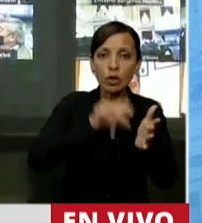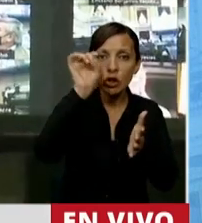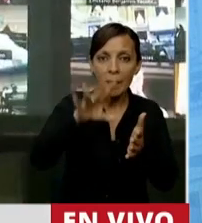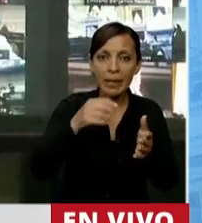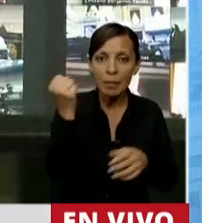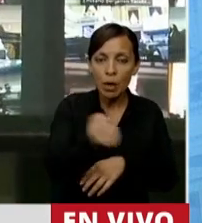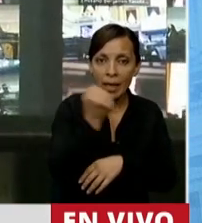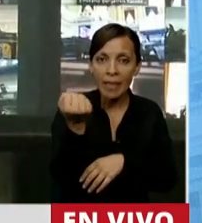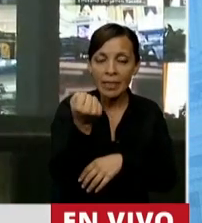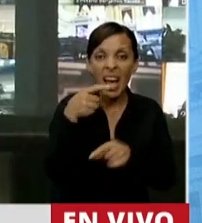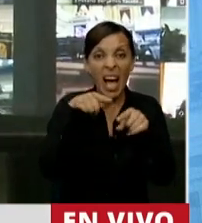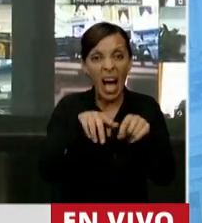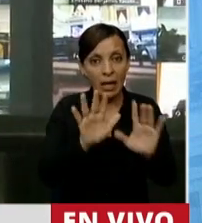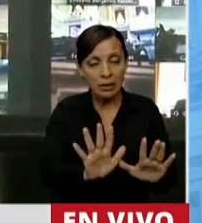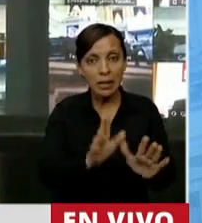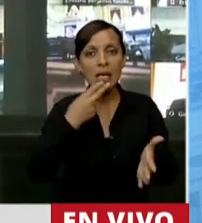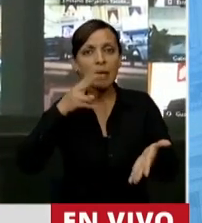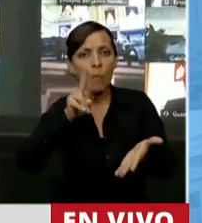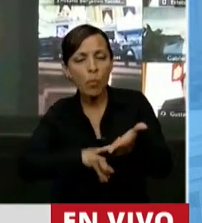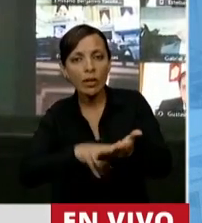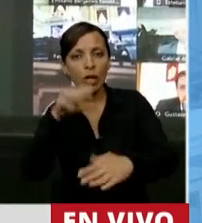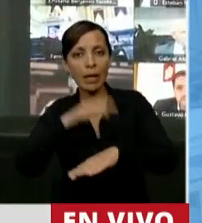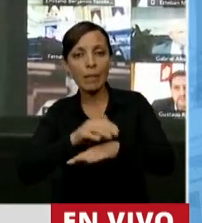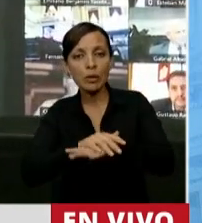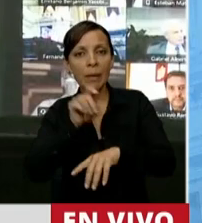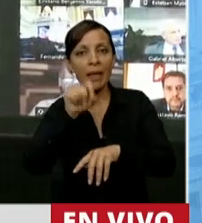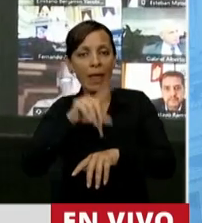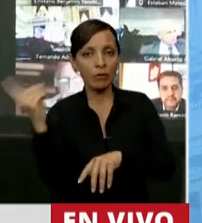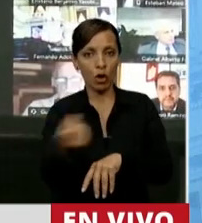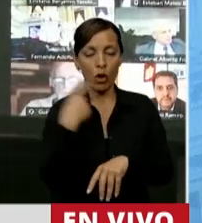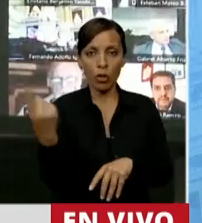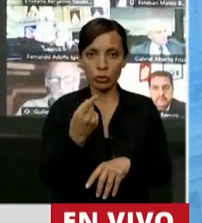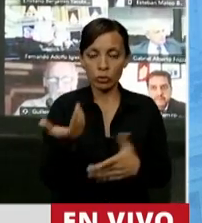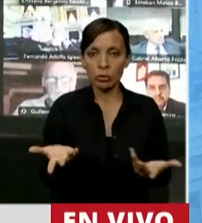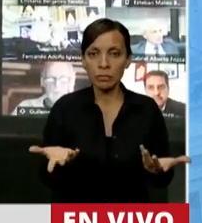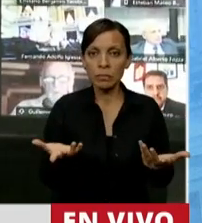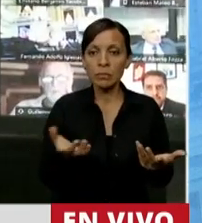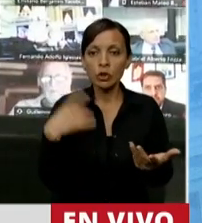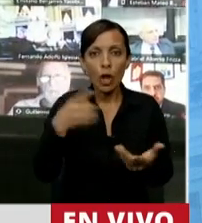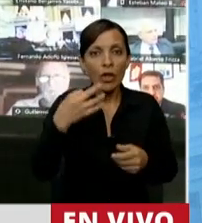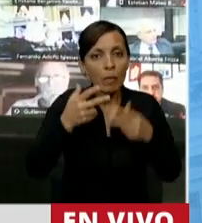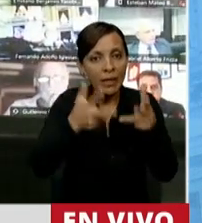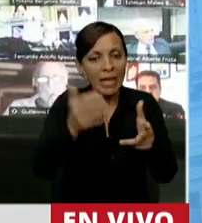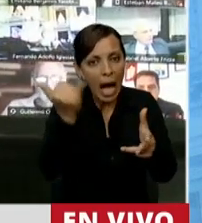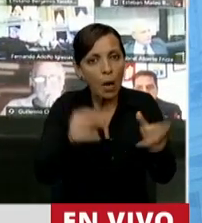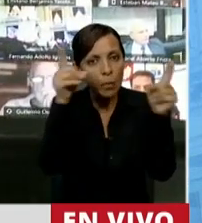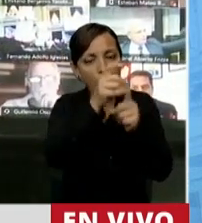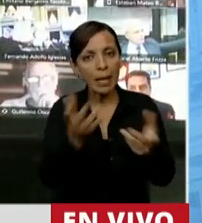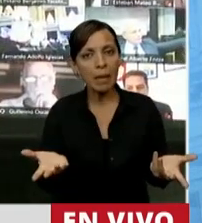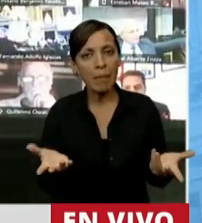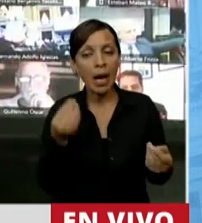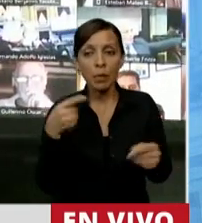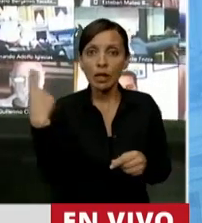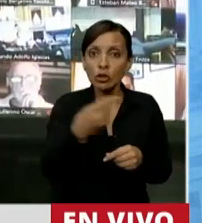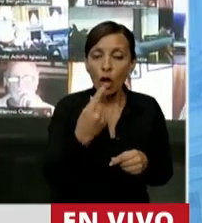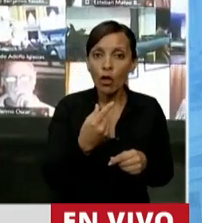barco es los impuestos, es la responsabilidad que tenemos que tener todos de decir que tenemos un problema, porque todos